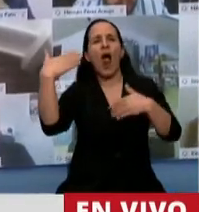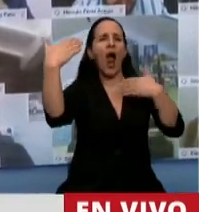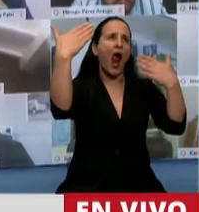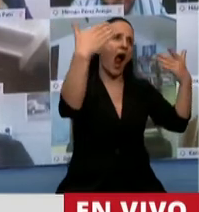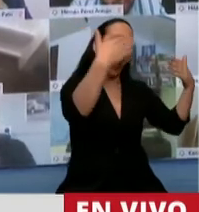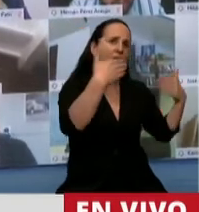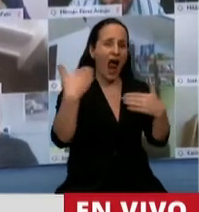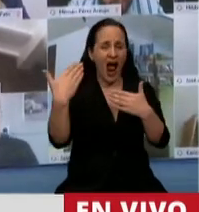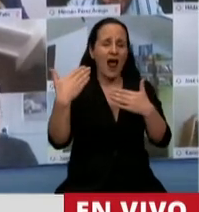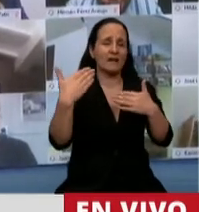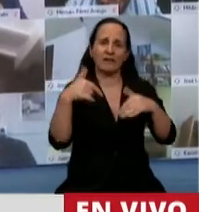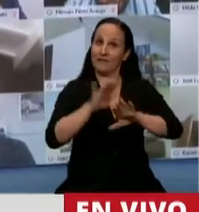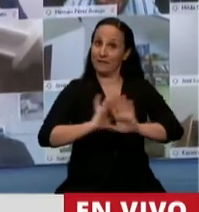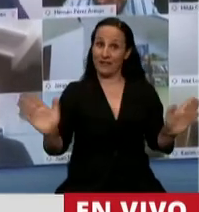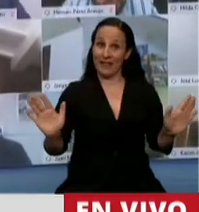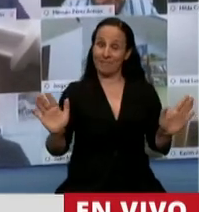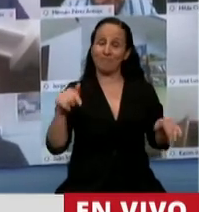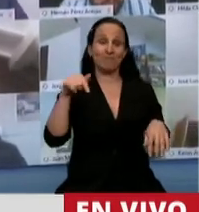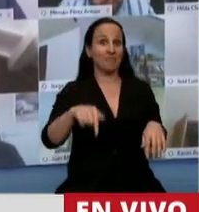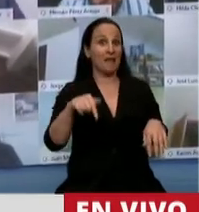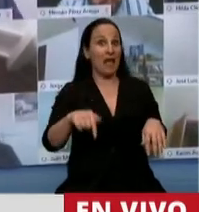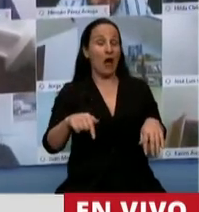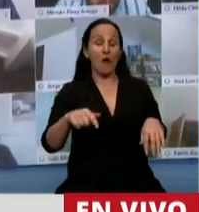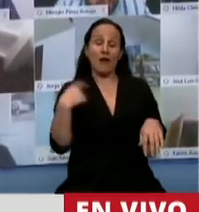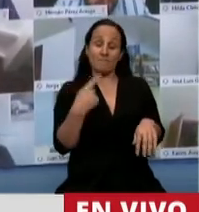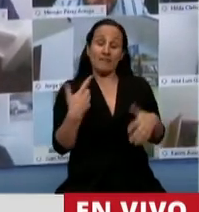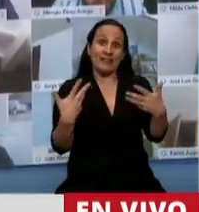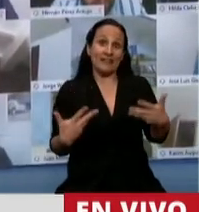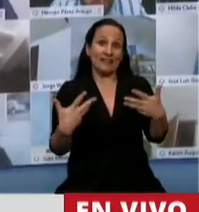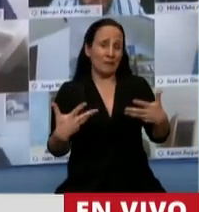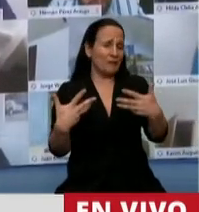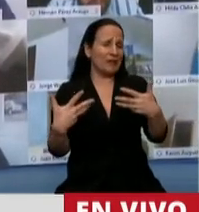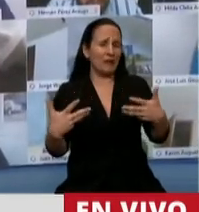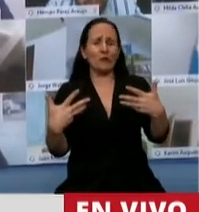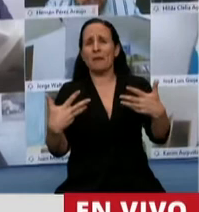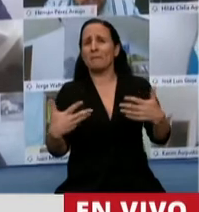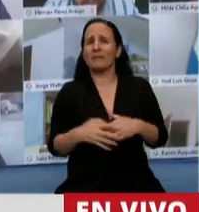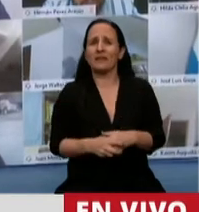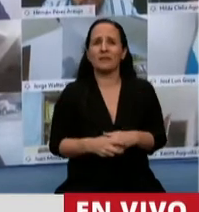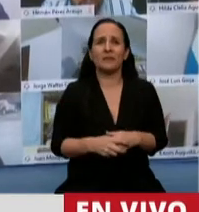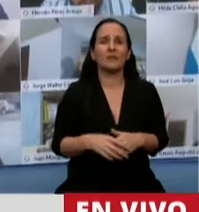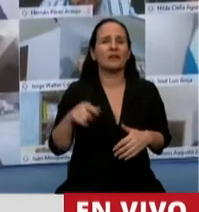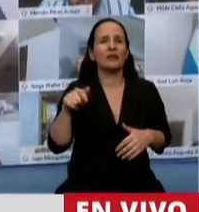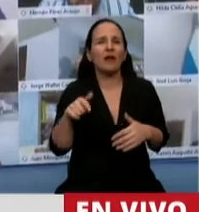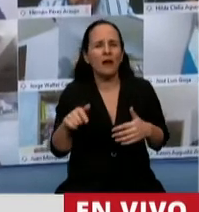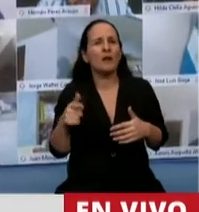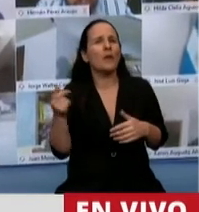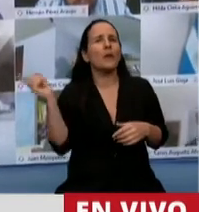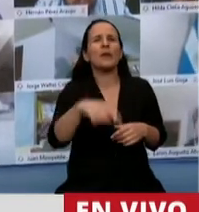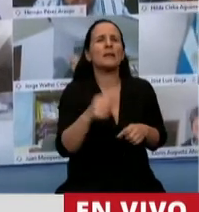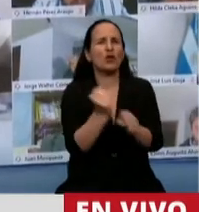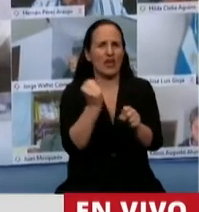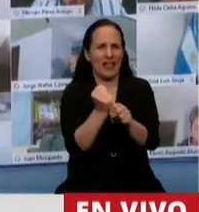estamos ante este soplo de aire fresco, aunque un poco cansados, pero tratando lo que vinimos a hacer, que es a trabajar por